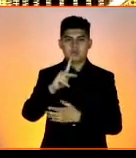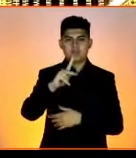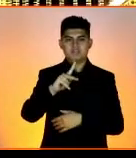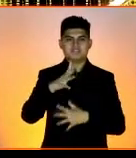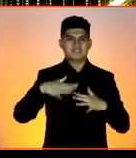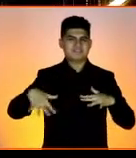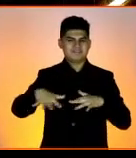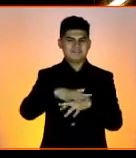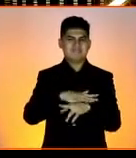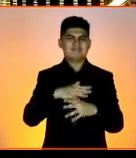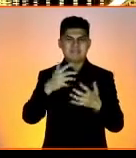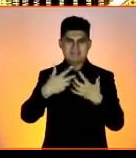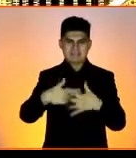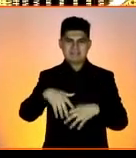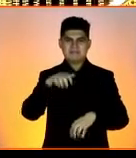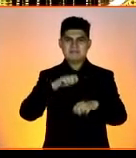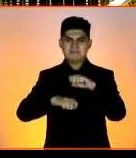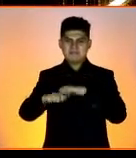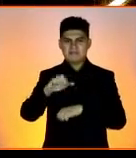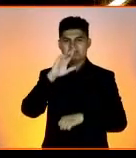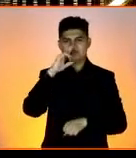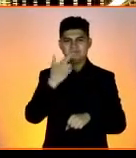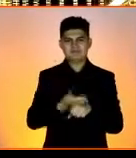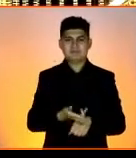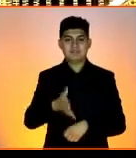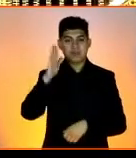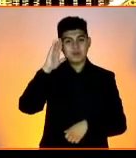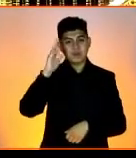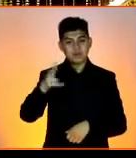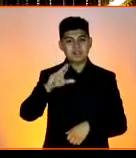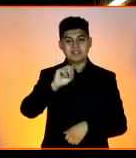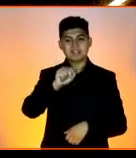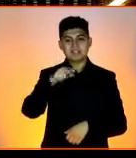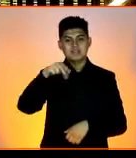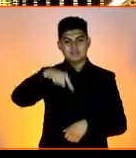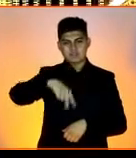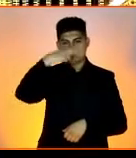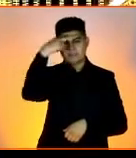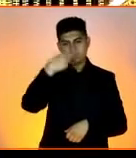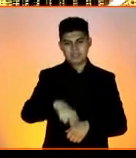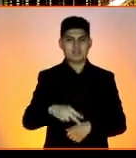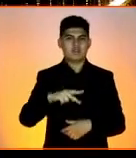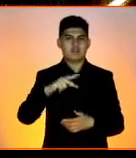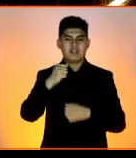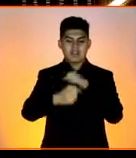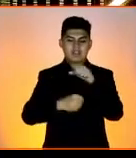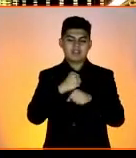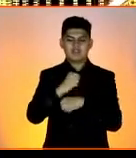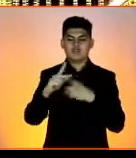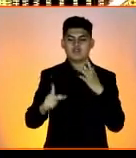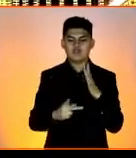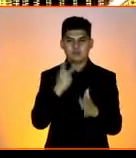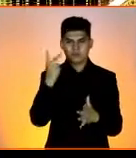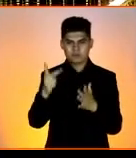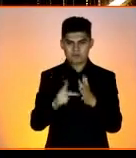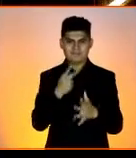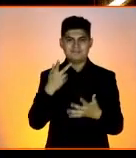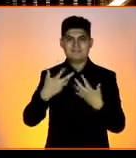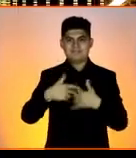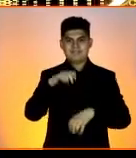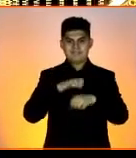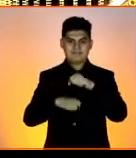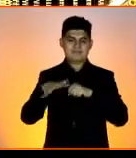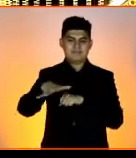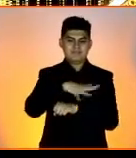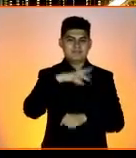Socialmente Responsable. Hola, soy Adriana Valdés de Sanofi en México, y este año volvemos a ser una empresa socialmente responsable.